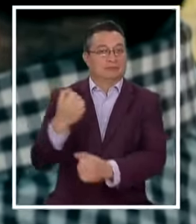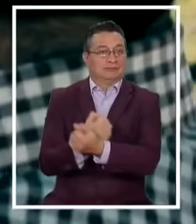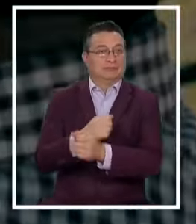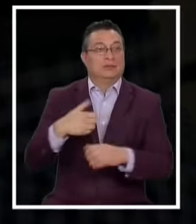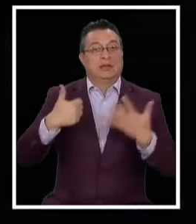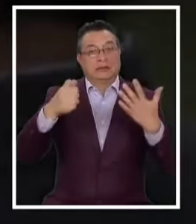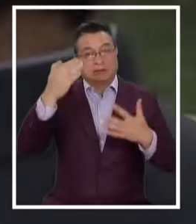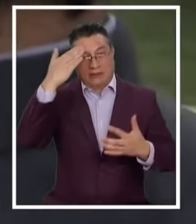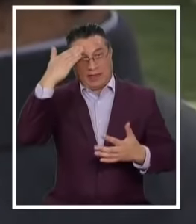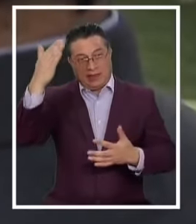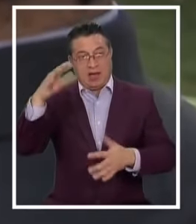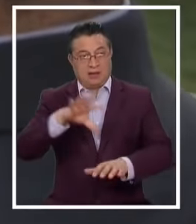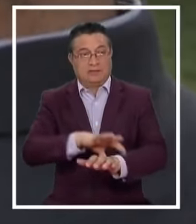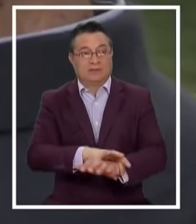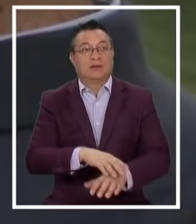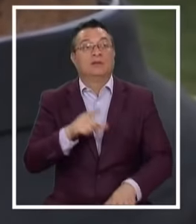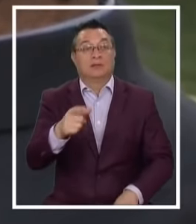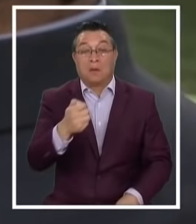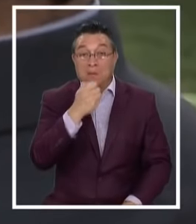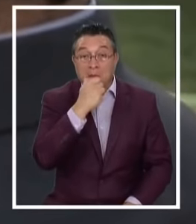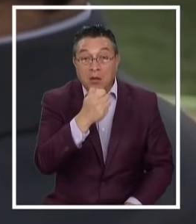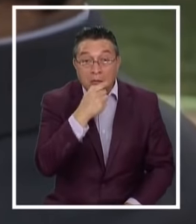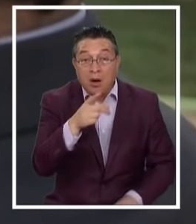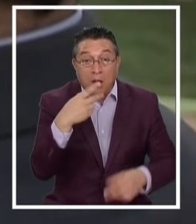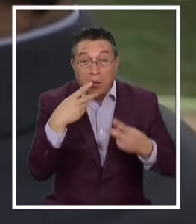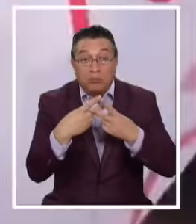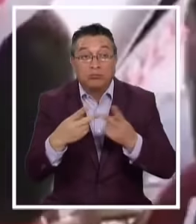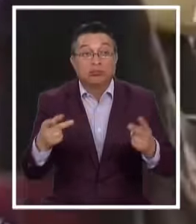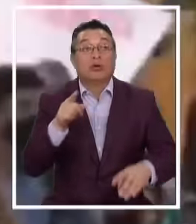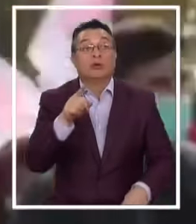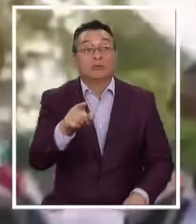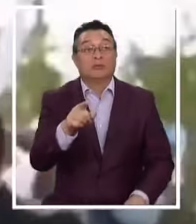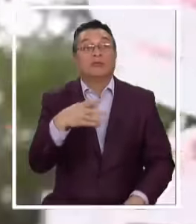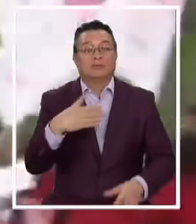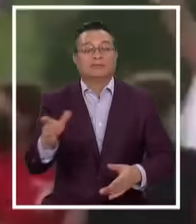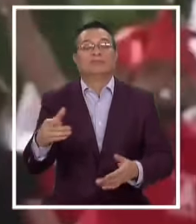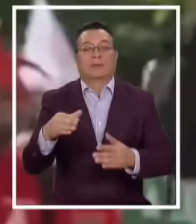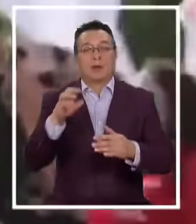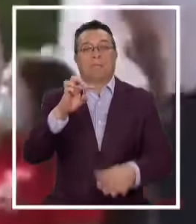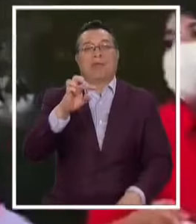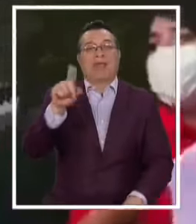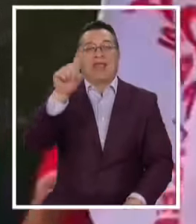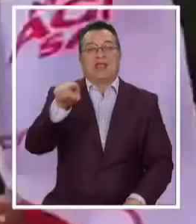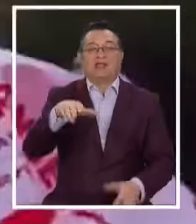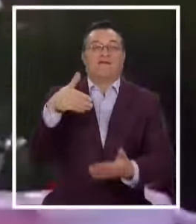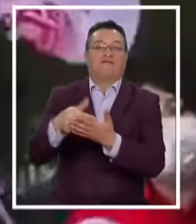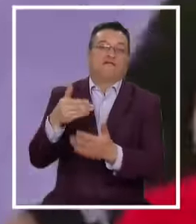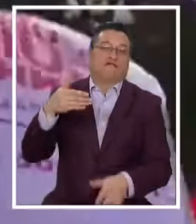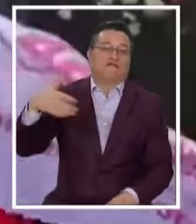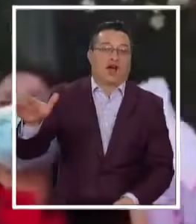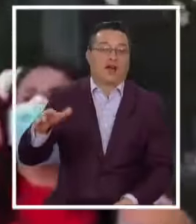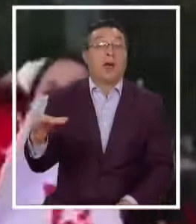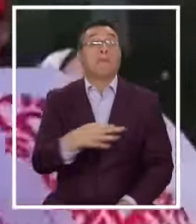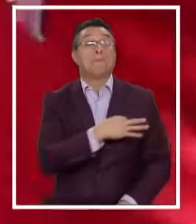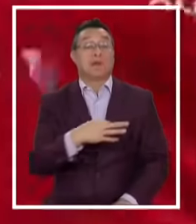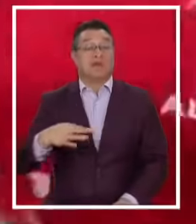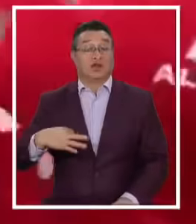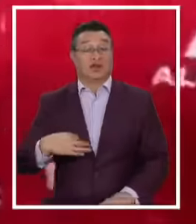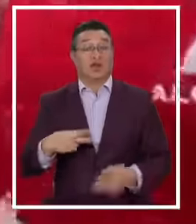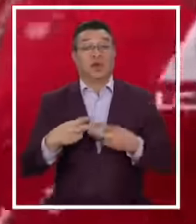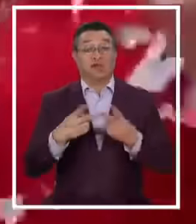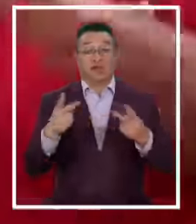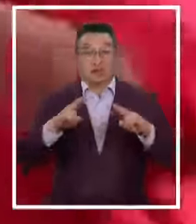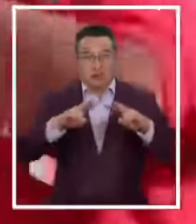60 días Un reportaje Que lo puso En el ojo De Nuracán Enfrentó su salida Del Partido Socialista Mientras el Ministerio Público Inició una